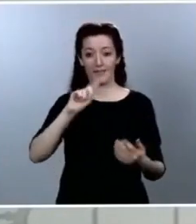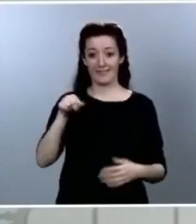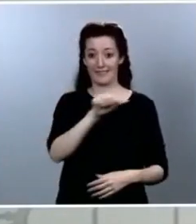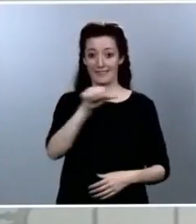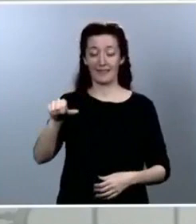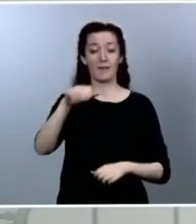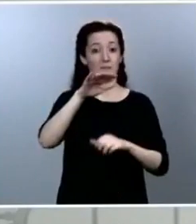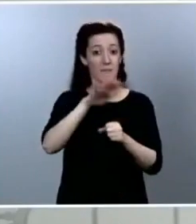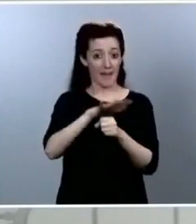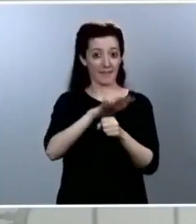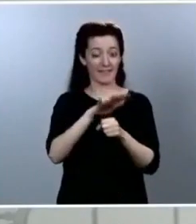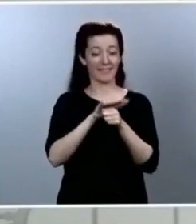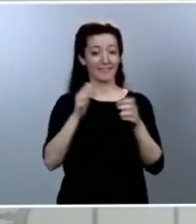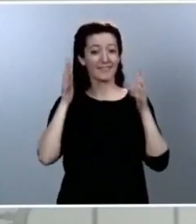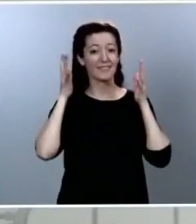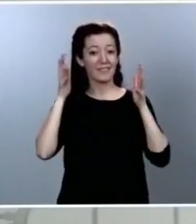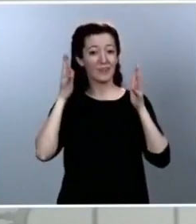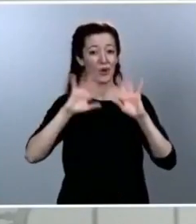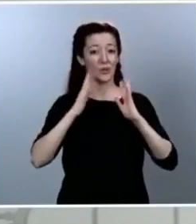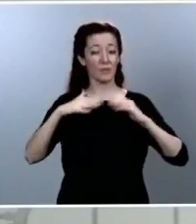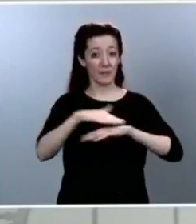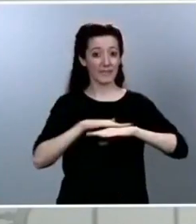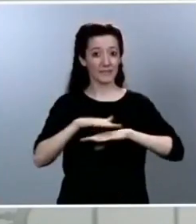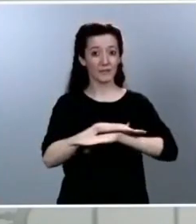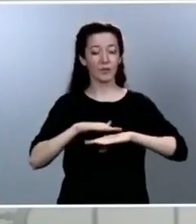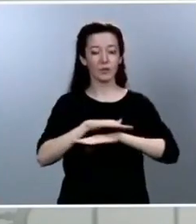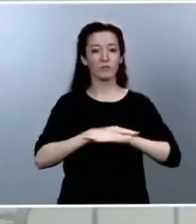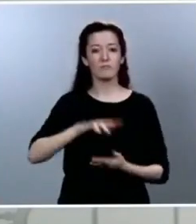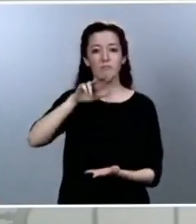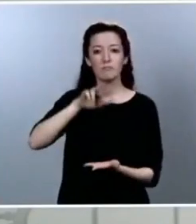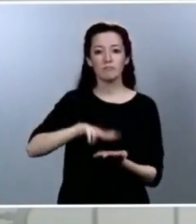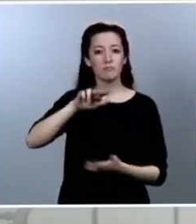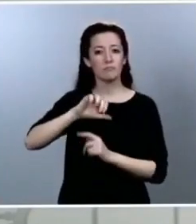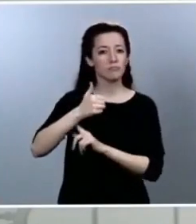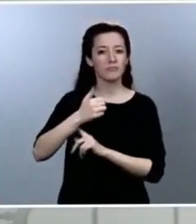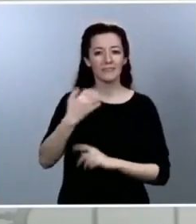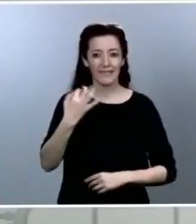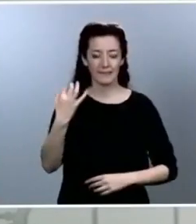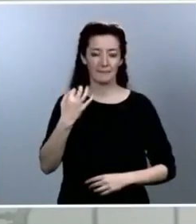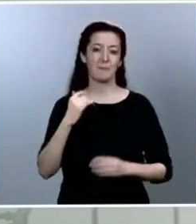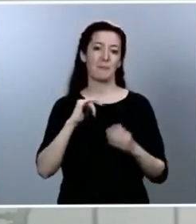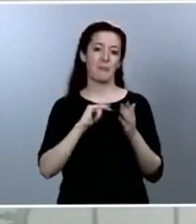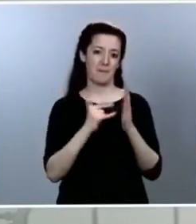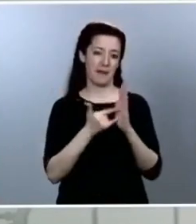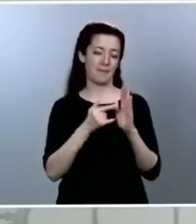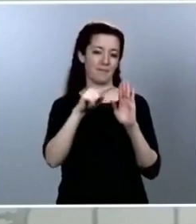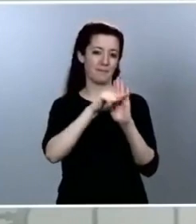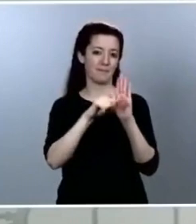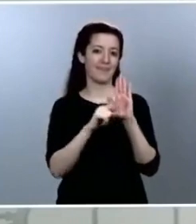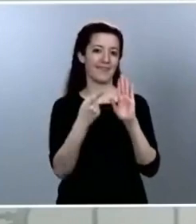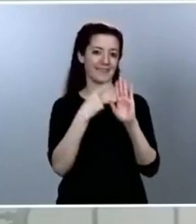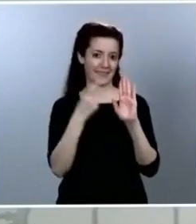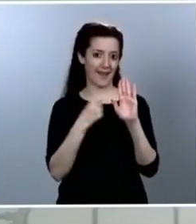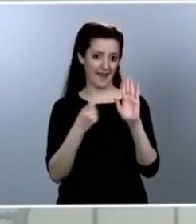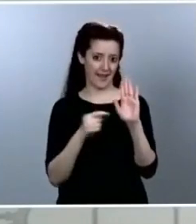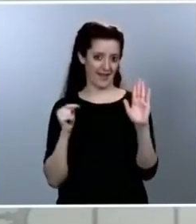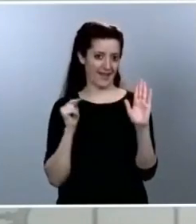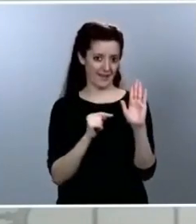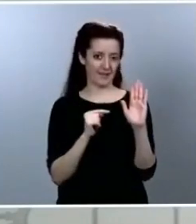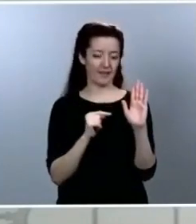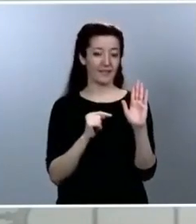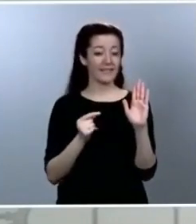desescalada. Y ese plan de desescalada será muy importante porque plantearemos a las comunidades autónomas los parámetros